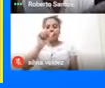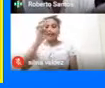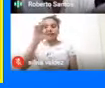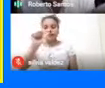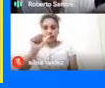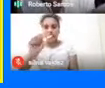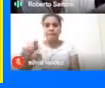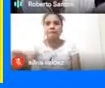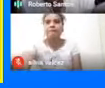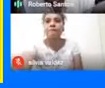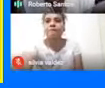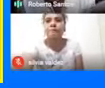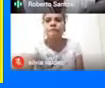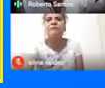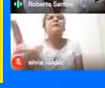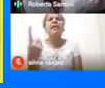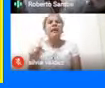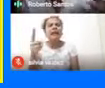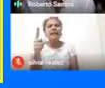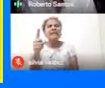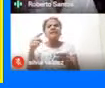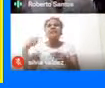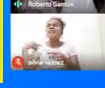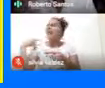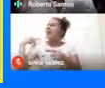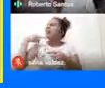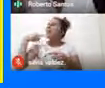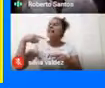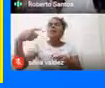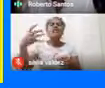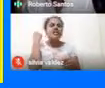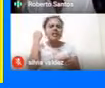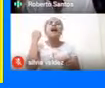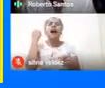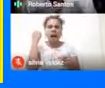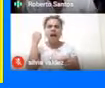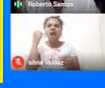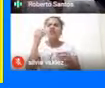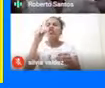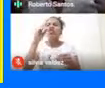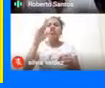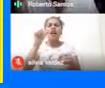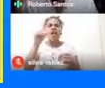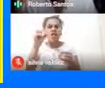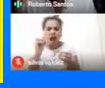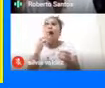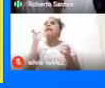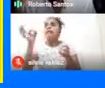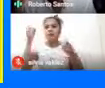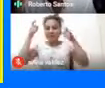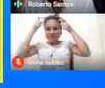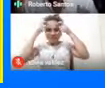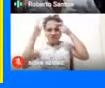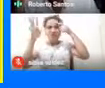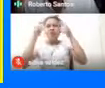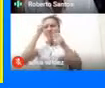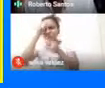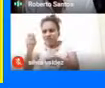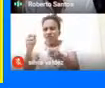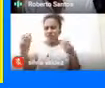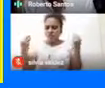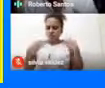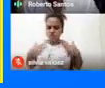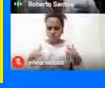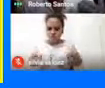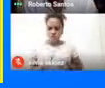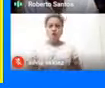Y que es la leyenda Del dorado Siempre nos han dicho Que había un cancique Que se desnudaba Se cubría de oro Untándose